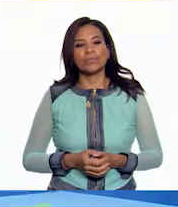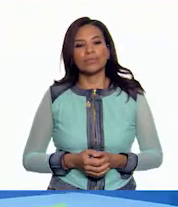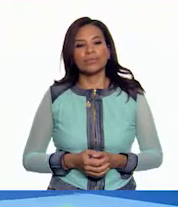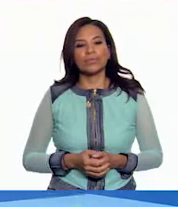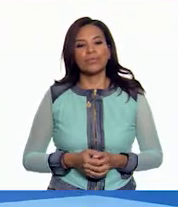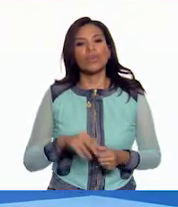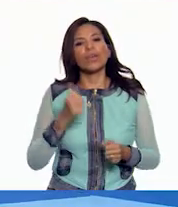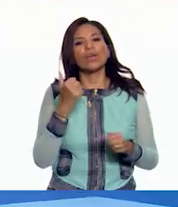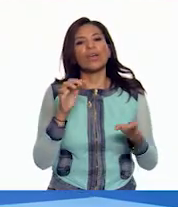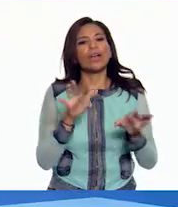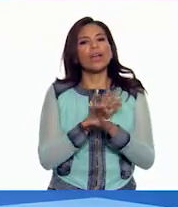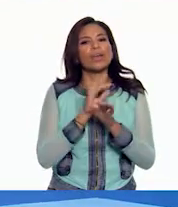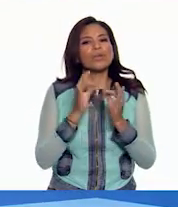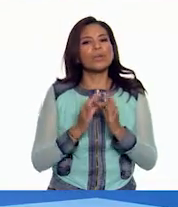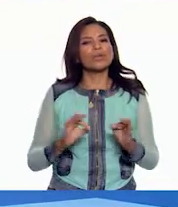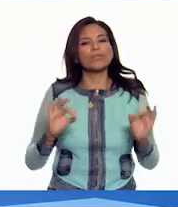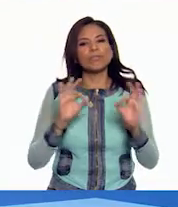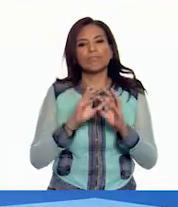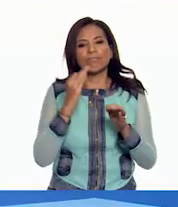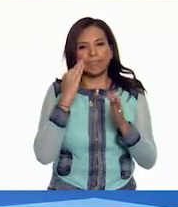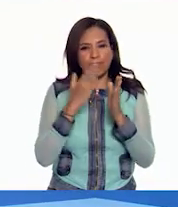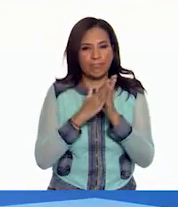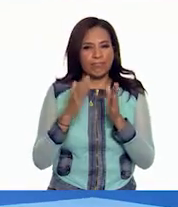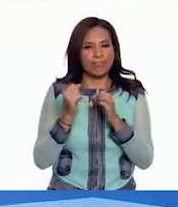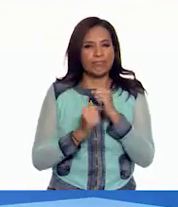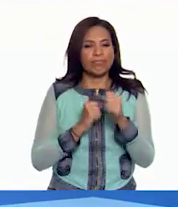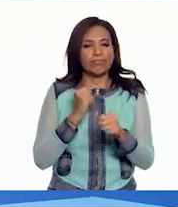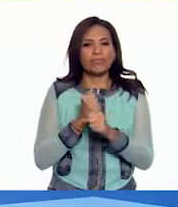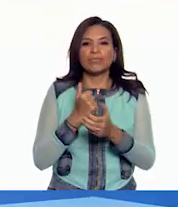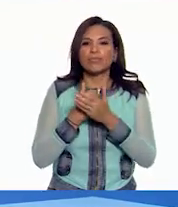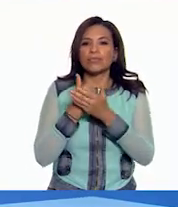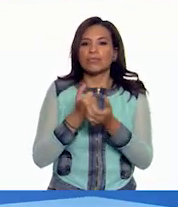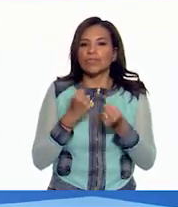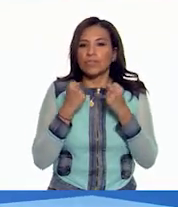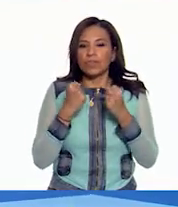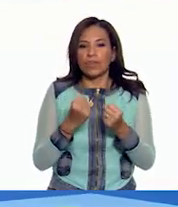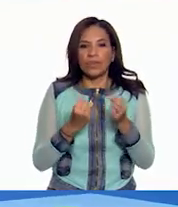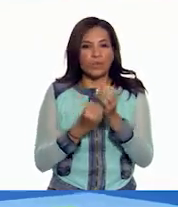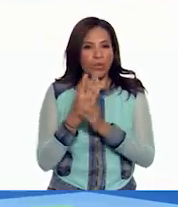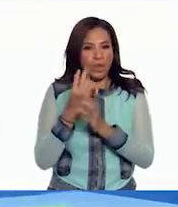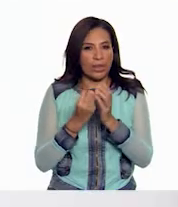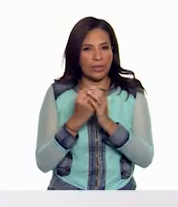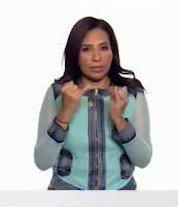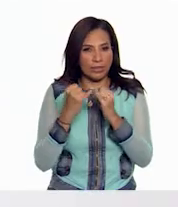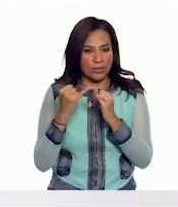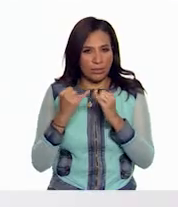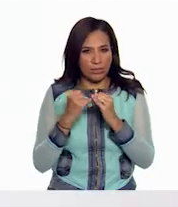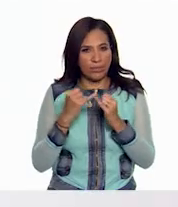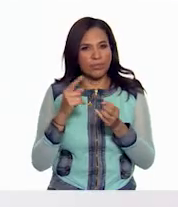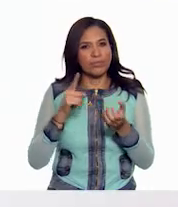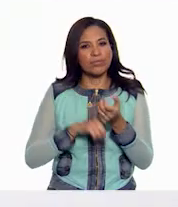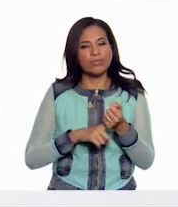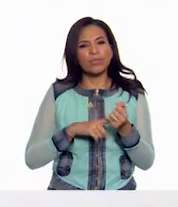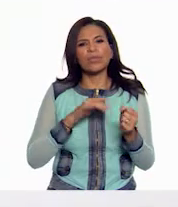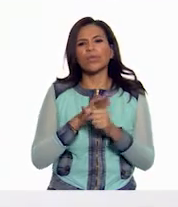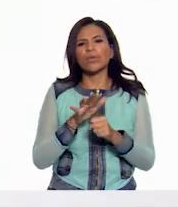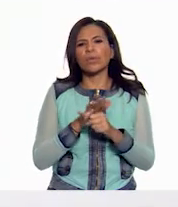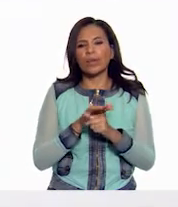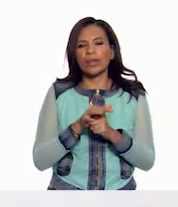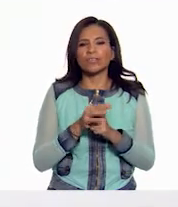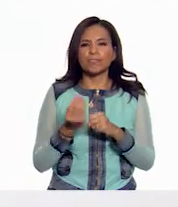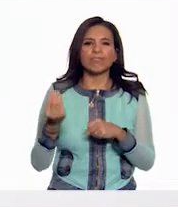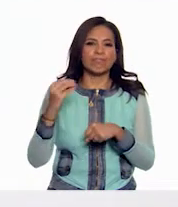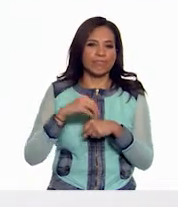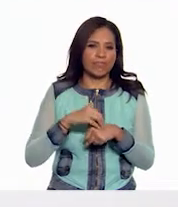Otro cambio muy importante que hubo durante esos años y que ayudó a fortalecer las nuevas instituciones democráticas fue la